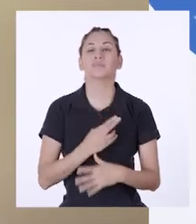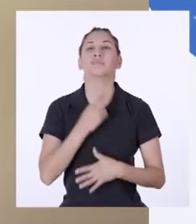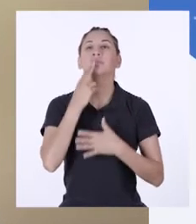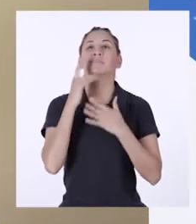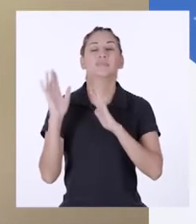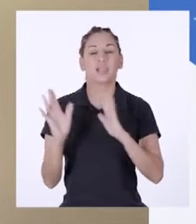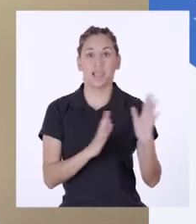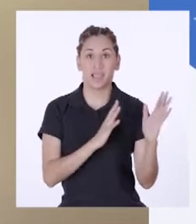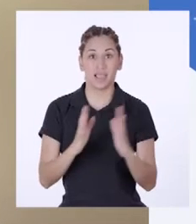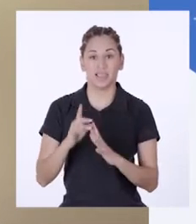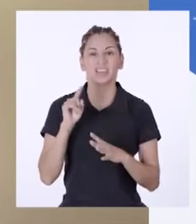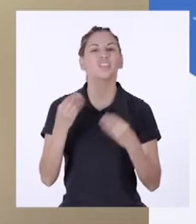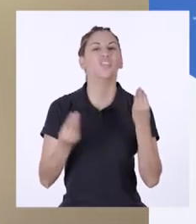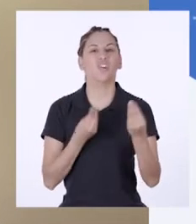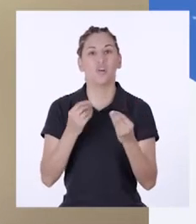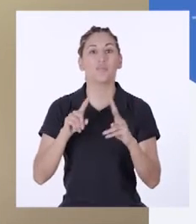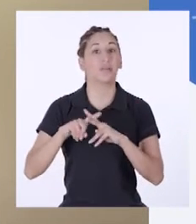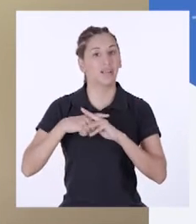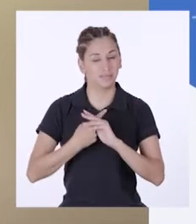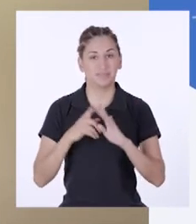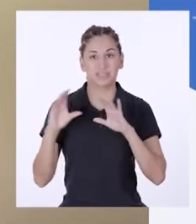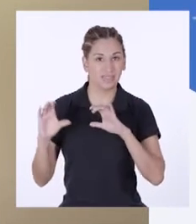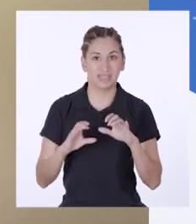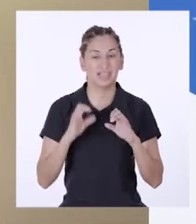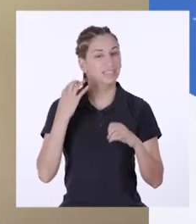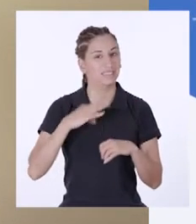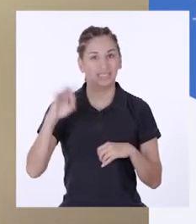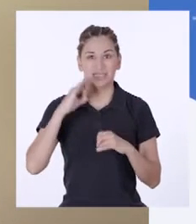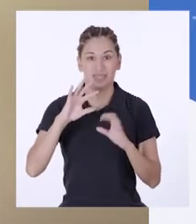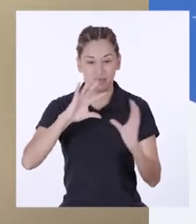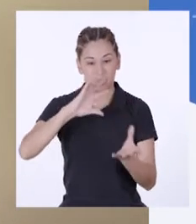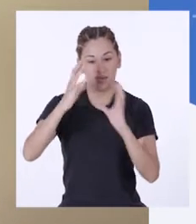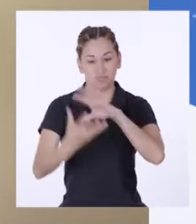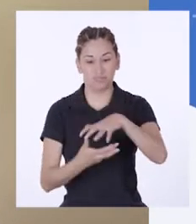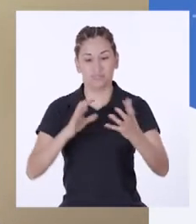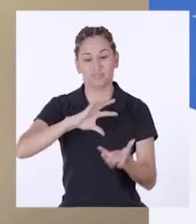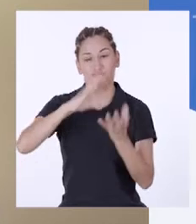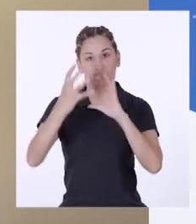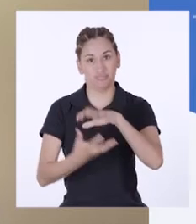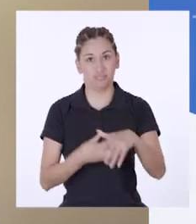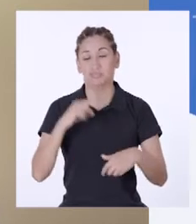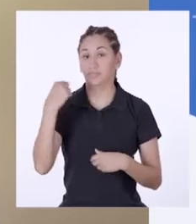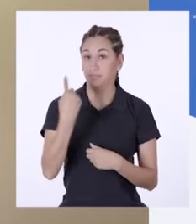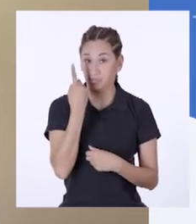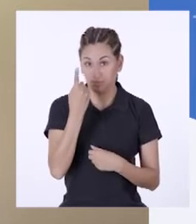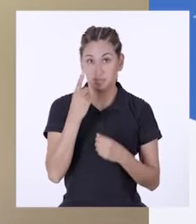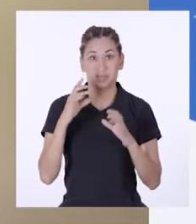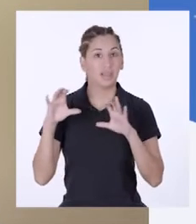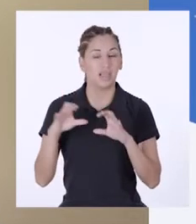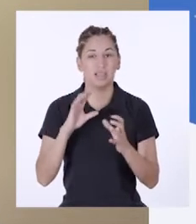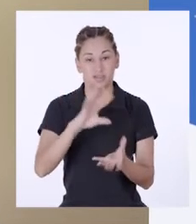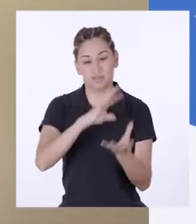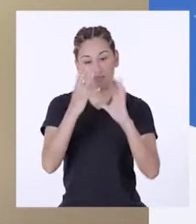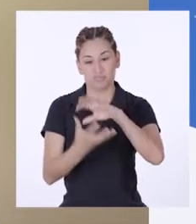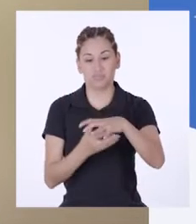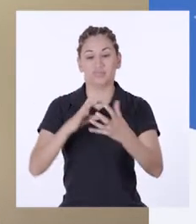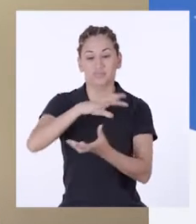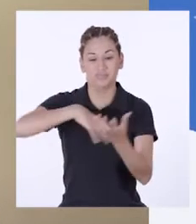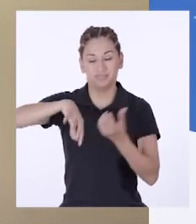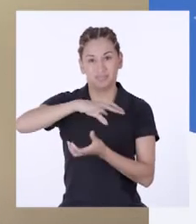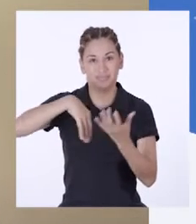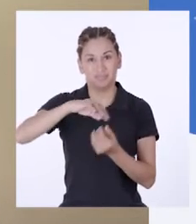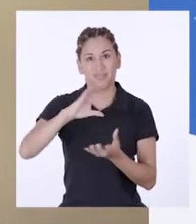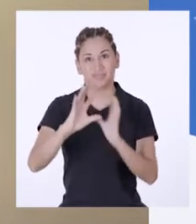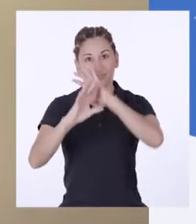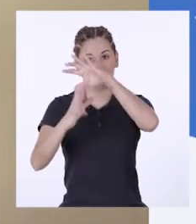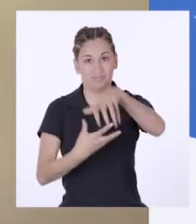oxígeno, y eso se logra haciendo dos actividades frecuentes en la compostera. Primero, haciendo volteos y remezclando